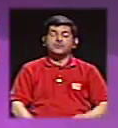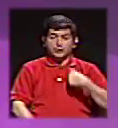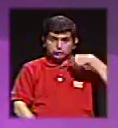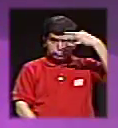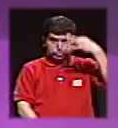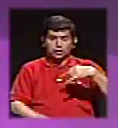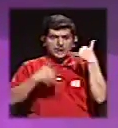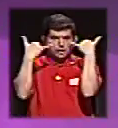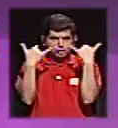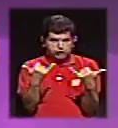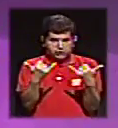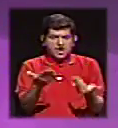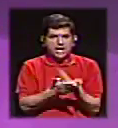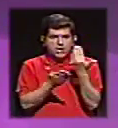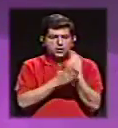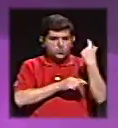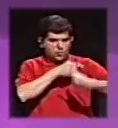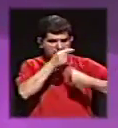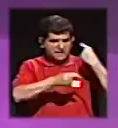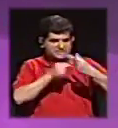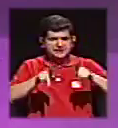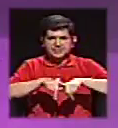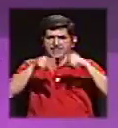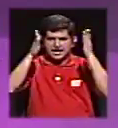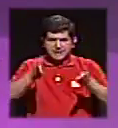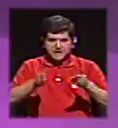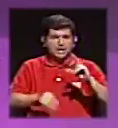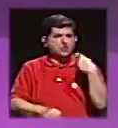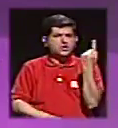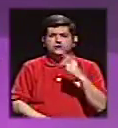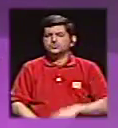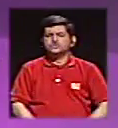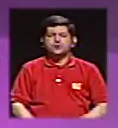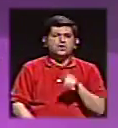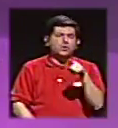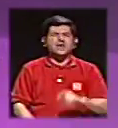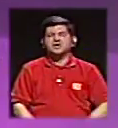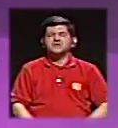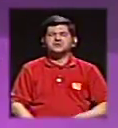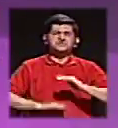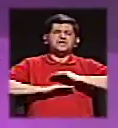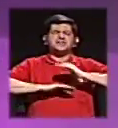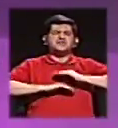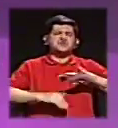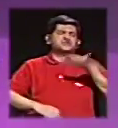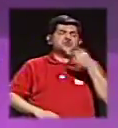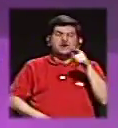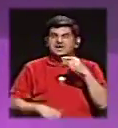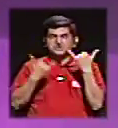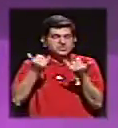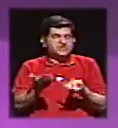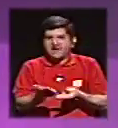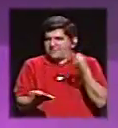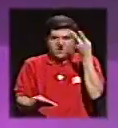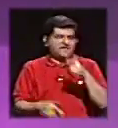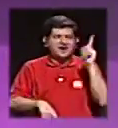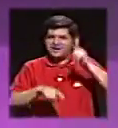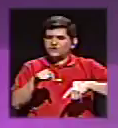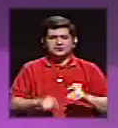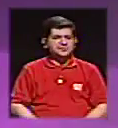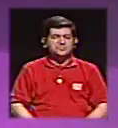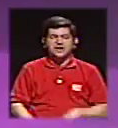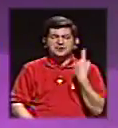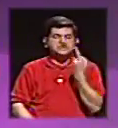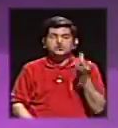Yo creo que ya las nuevas generaciones de periodistas no se tienen que conformar con el qué. O sea, en campaña política eso no se vale. No se puede